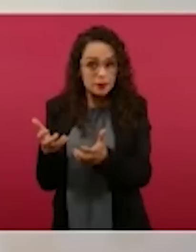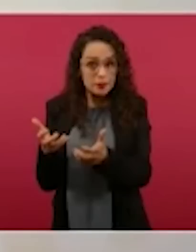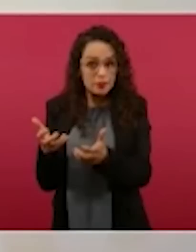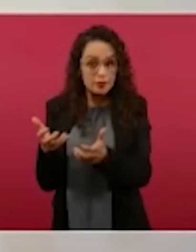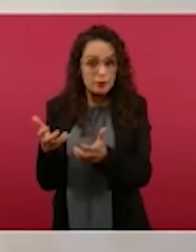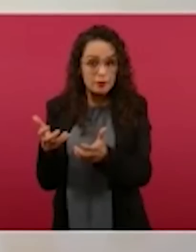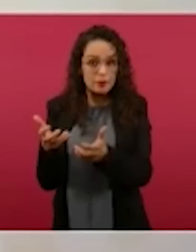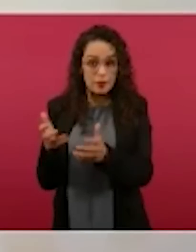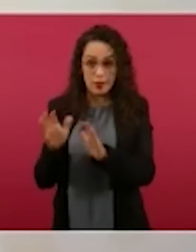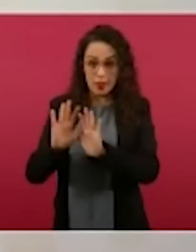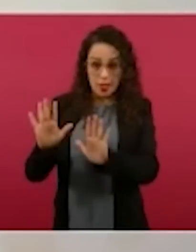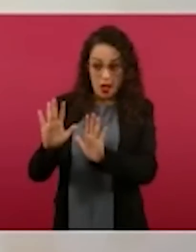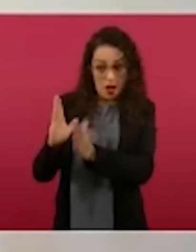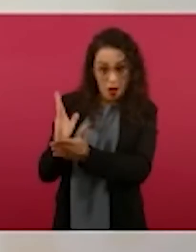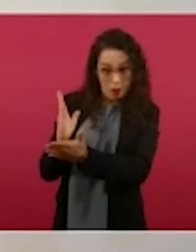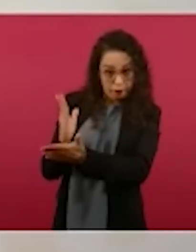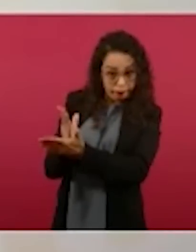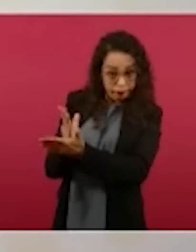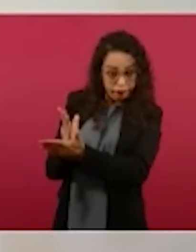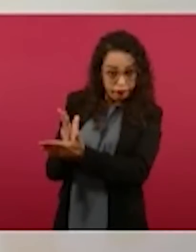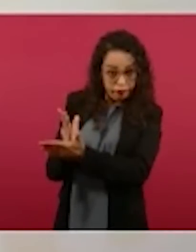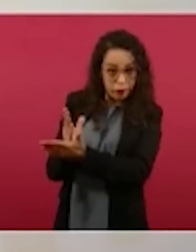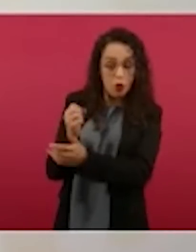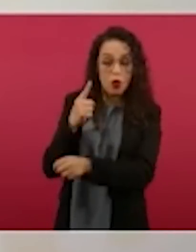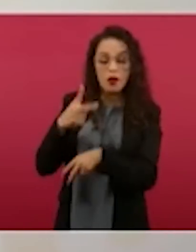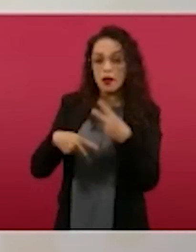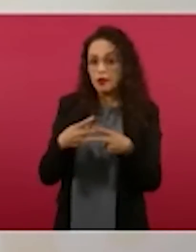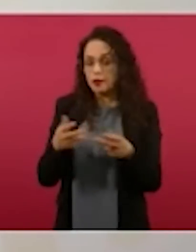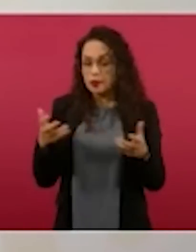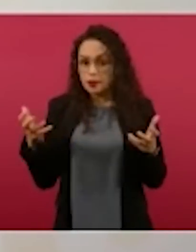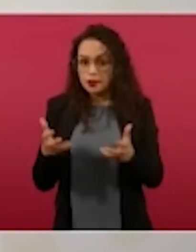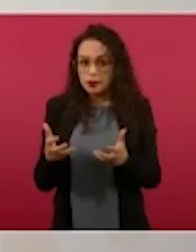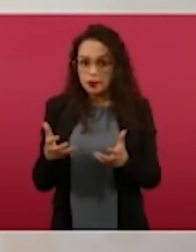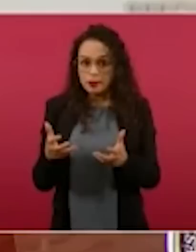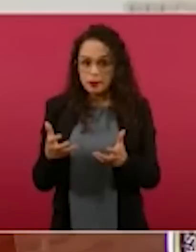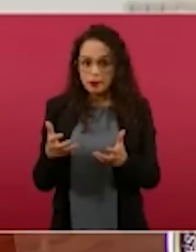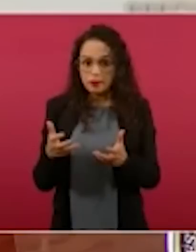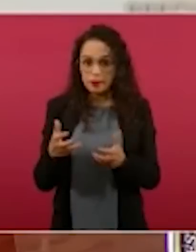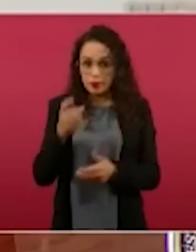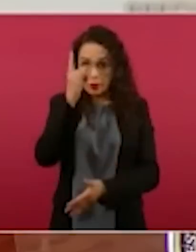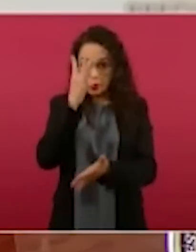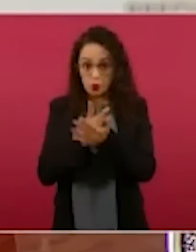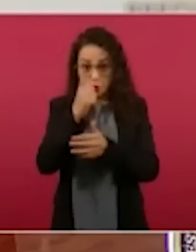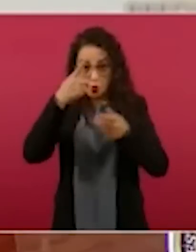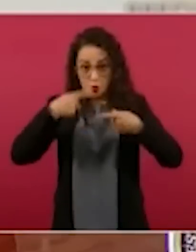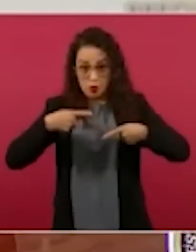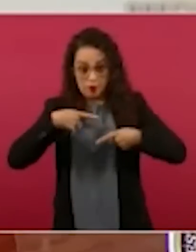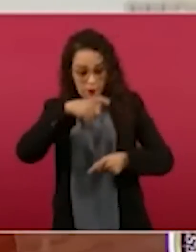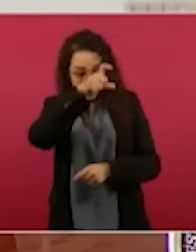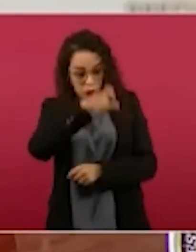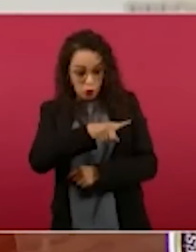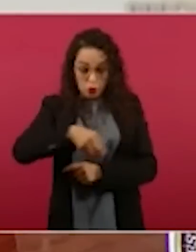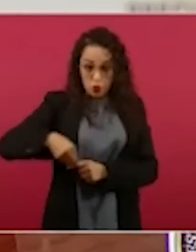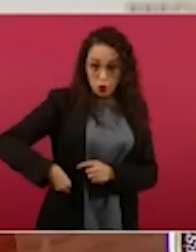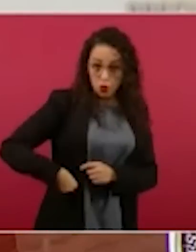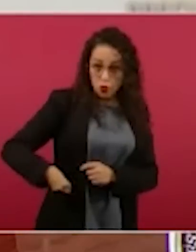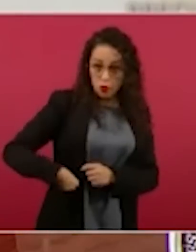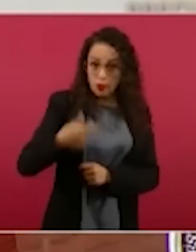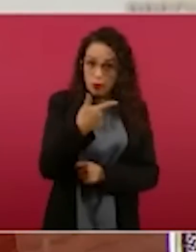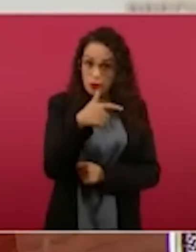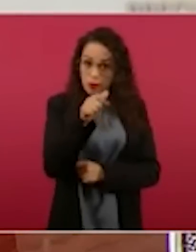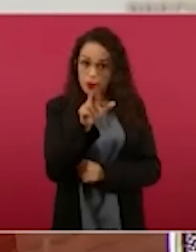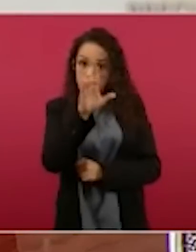¿Se va a quedar ahí con García Luna? ¿Fue sólo él o